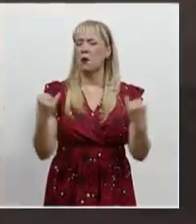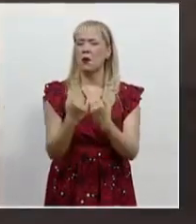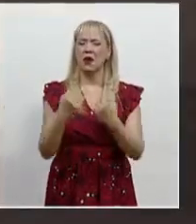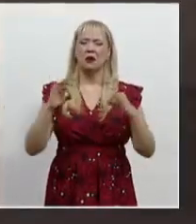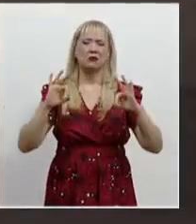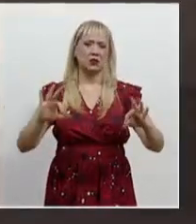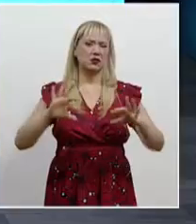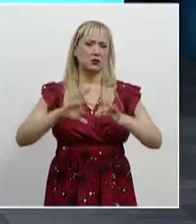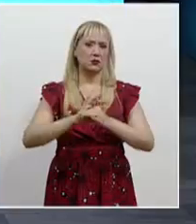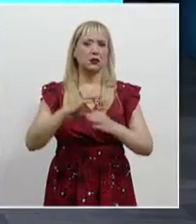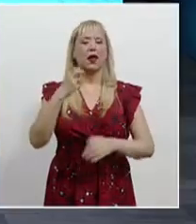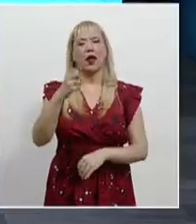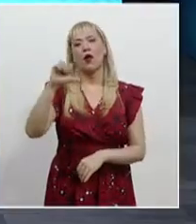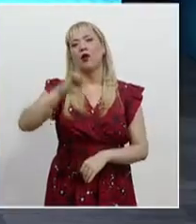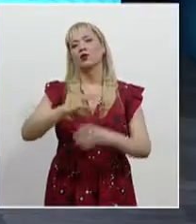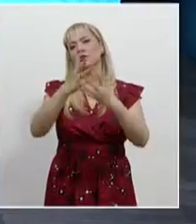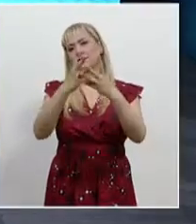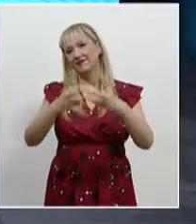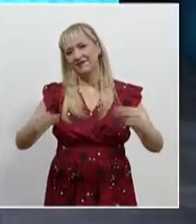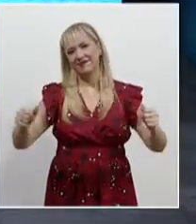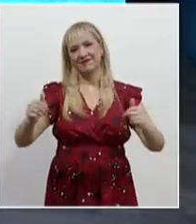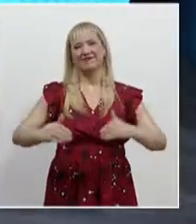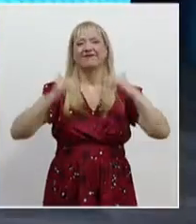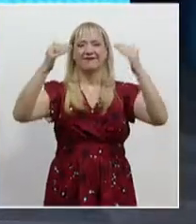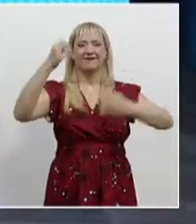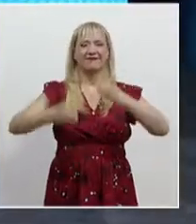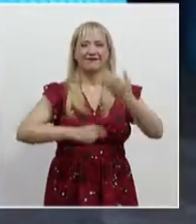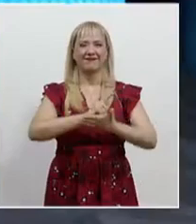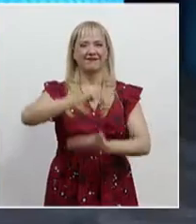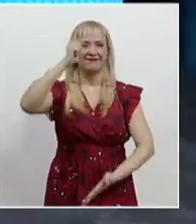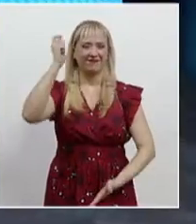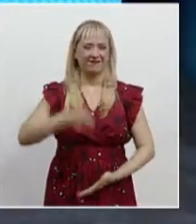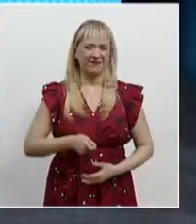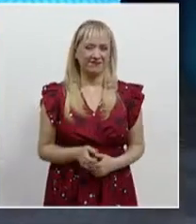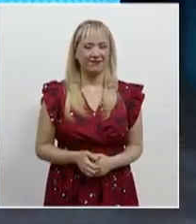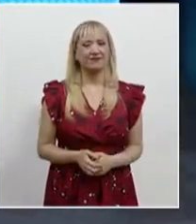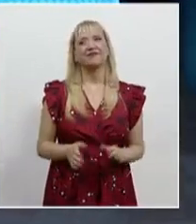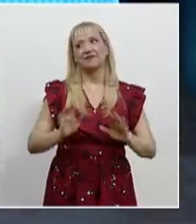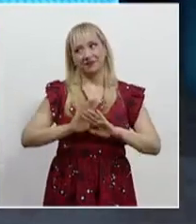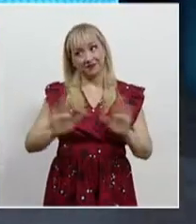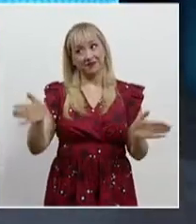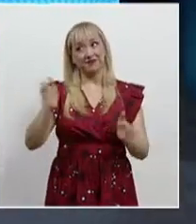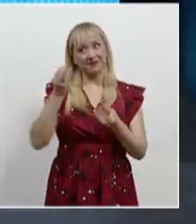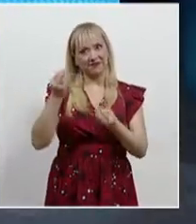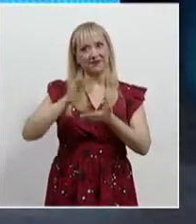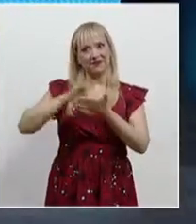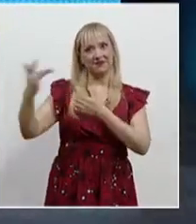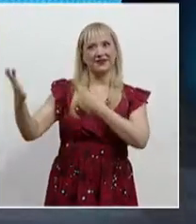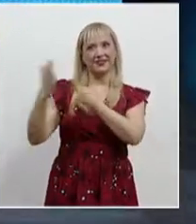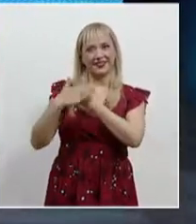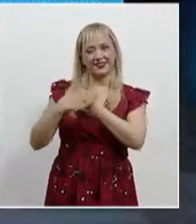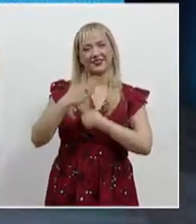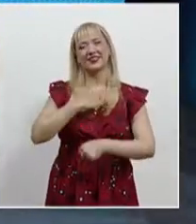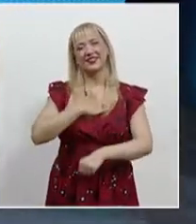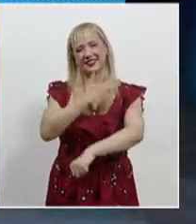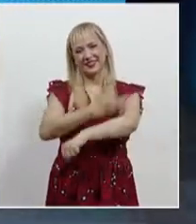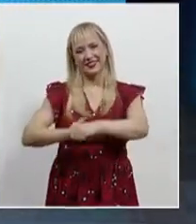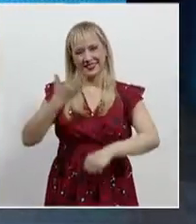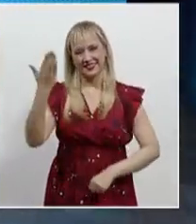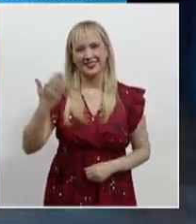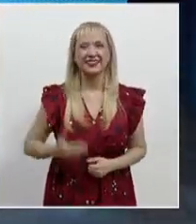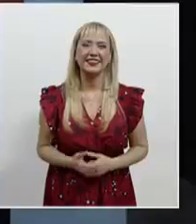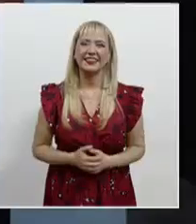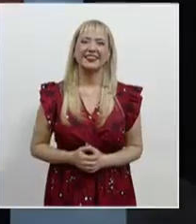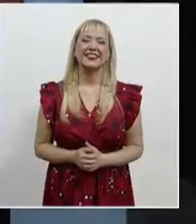Esos fueron los asuntos que resolvió el día de hoy el Pleno de la Suprema Corte. Y estamos enterados, Mario, como siempre, muchas gracias y muy buenas tardes también para ti.